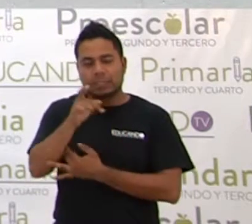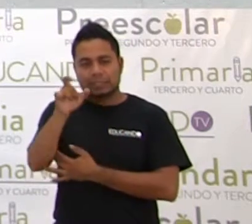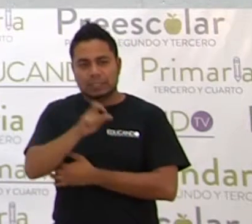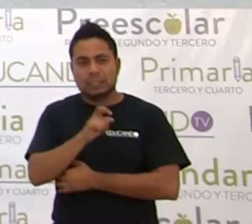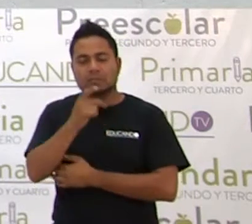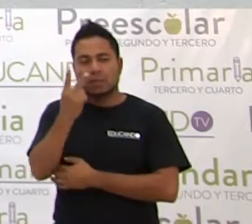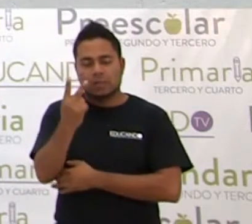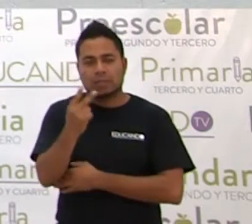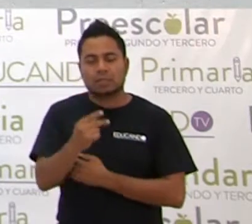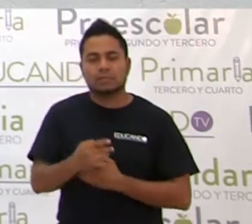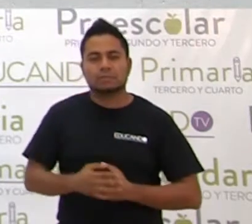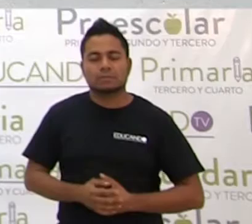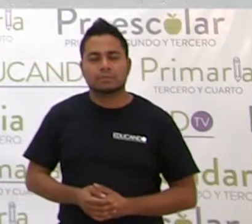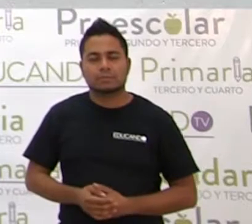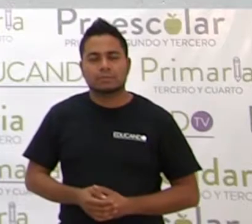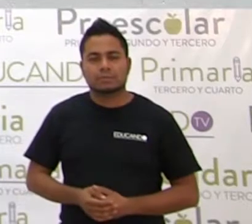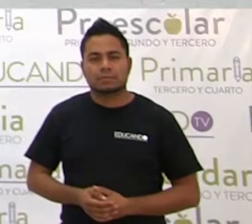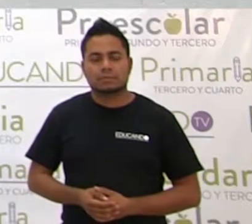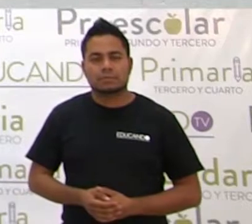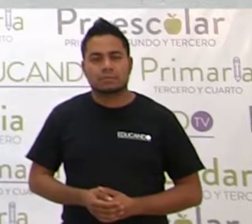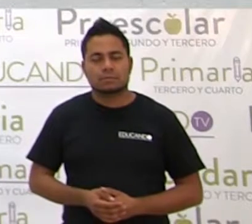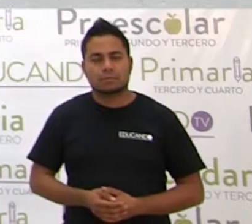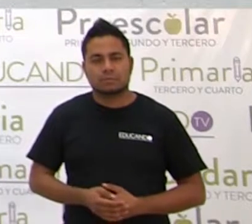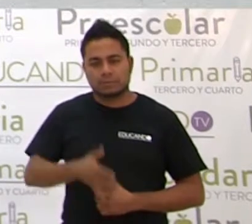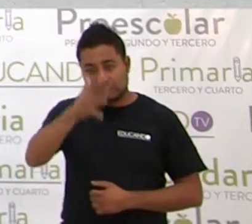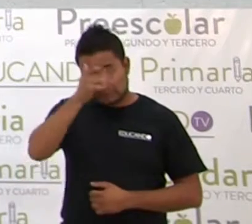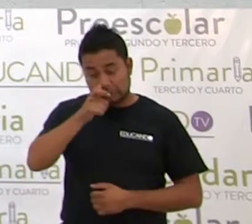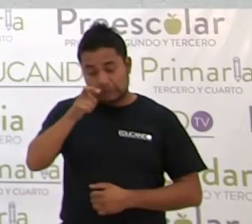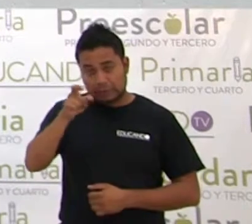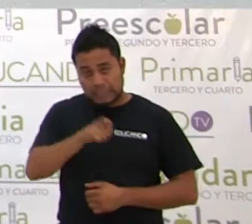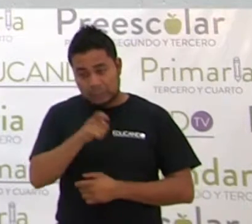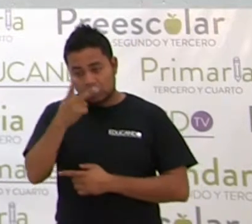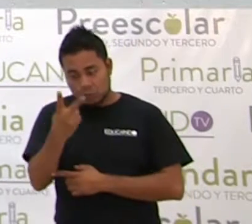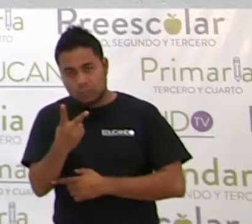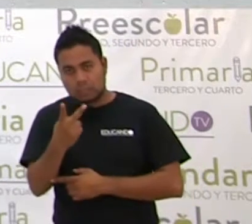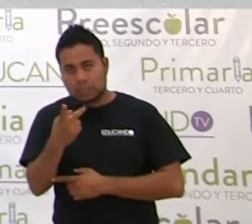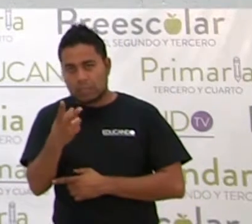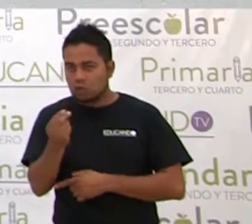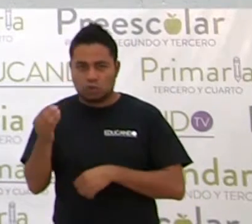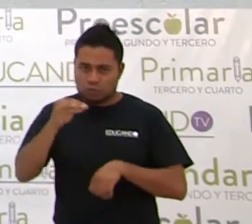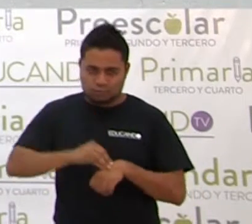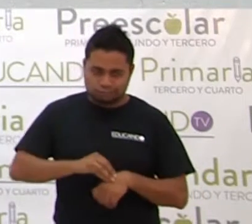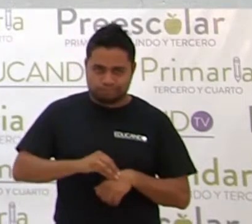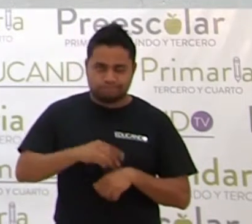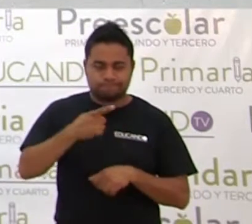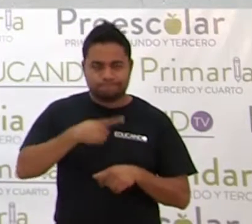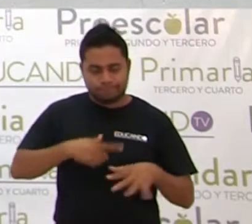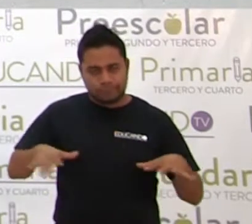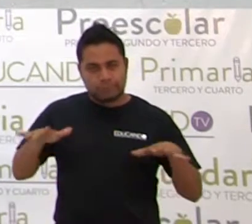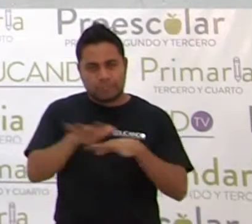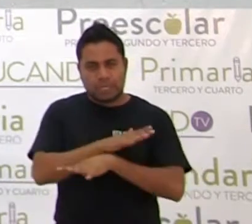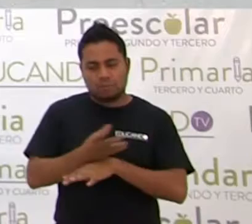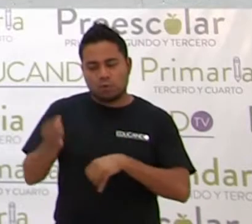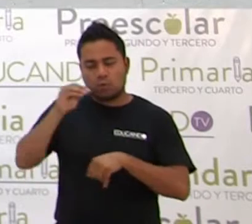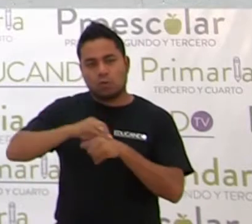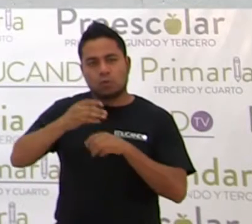x cuadrada. En lugar de x cuadrada, vamos a poner el ángulo.